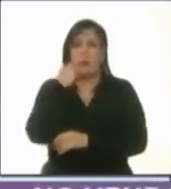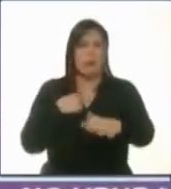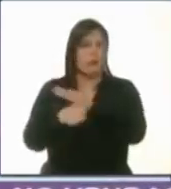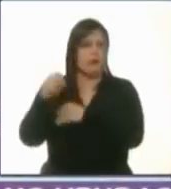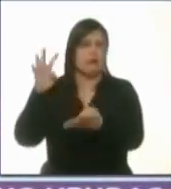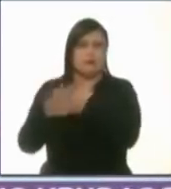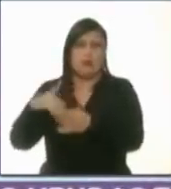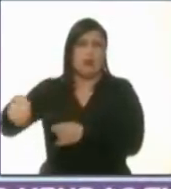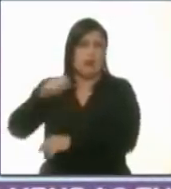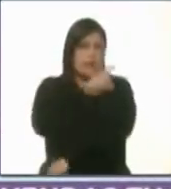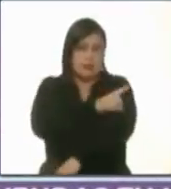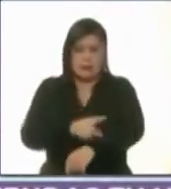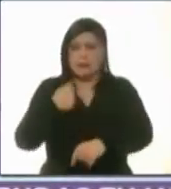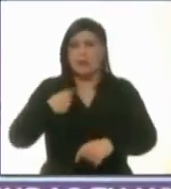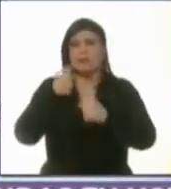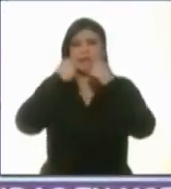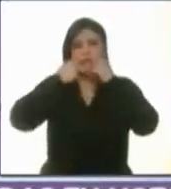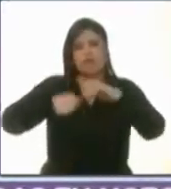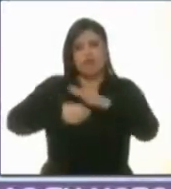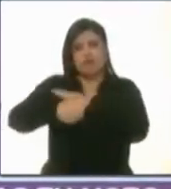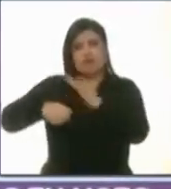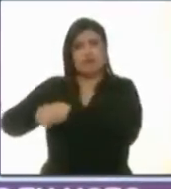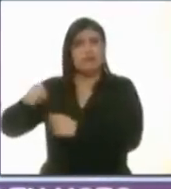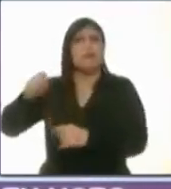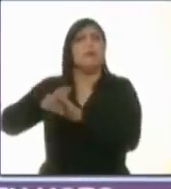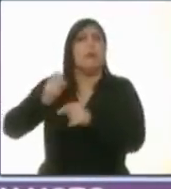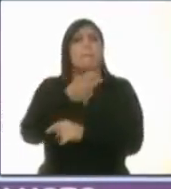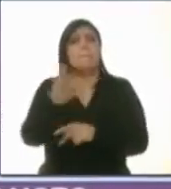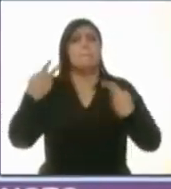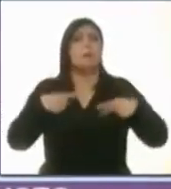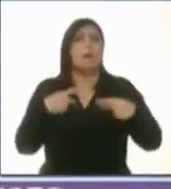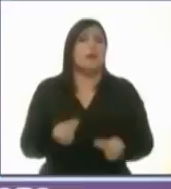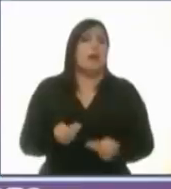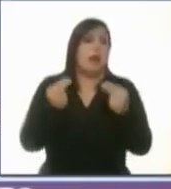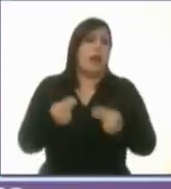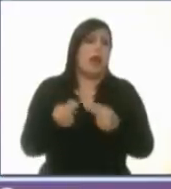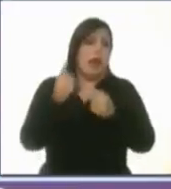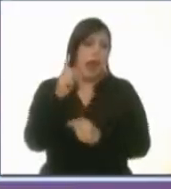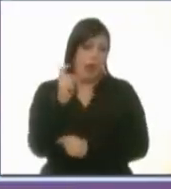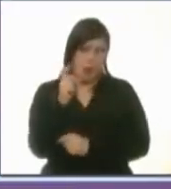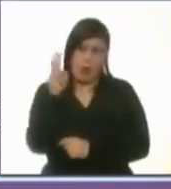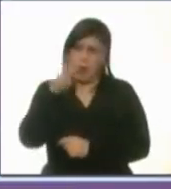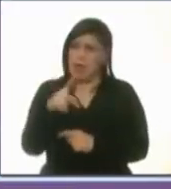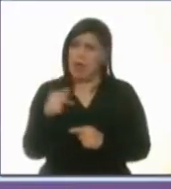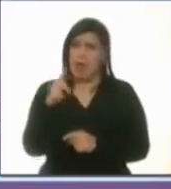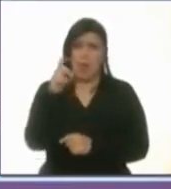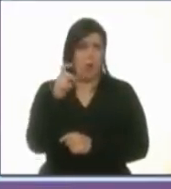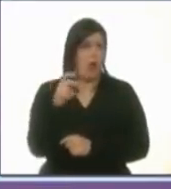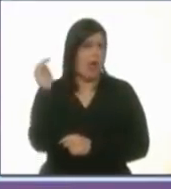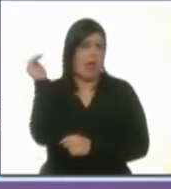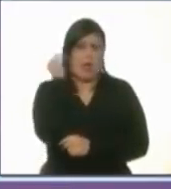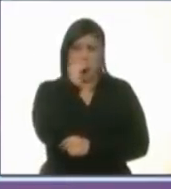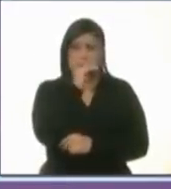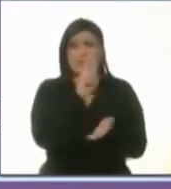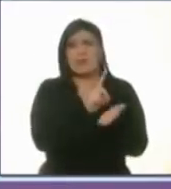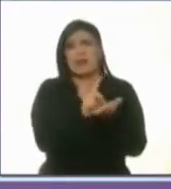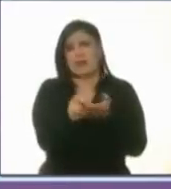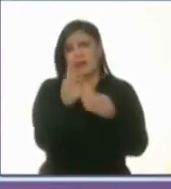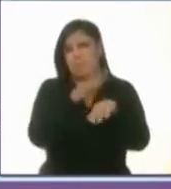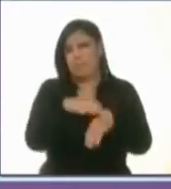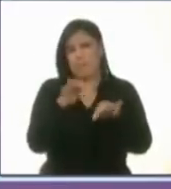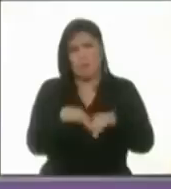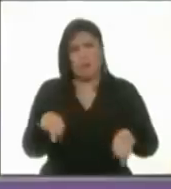delegados, voy a meter a la cárcel a la gente que comercia con el agua porque el agua es gratis y es un derecho fundamental.